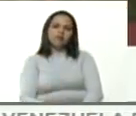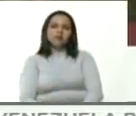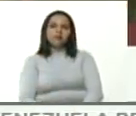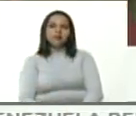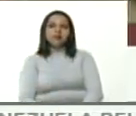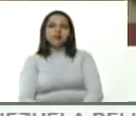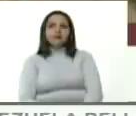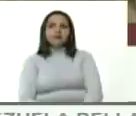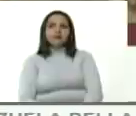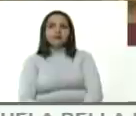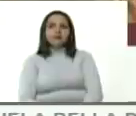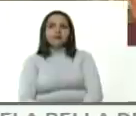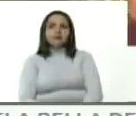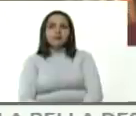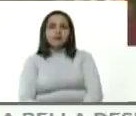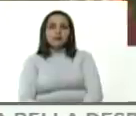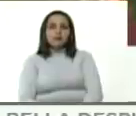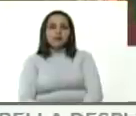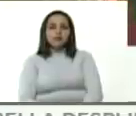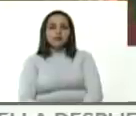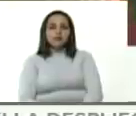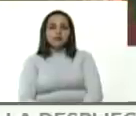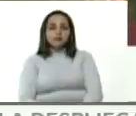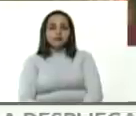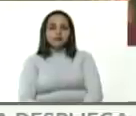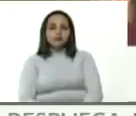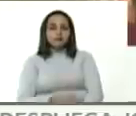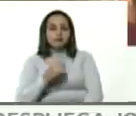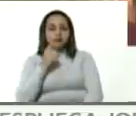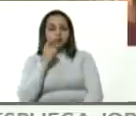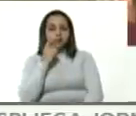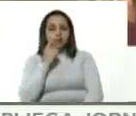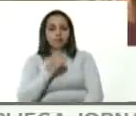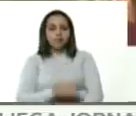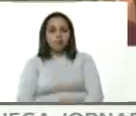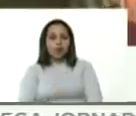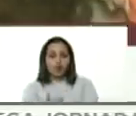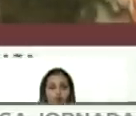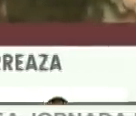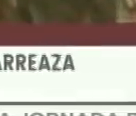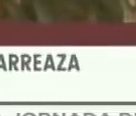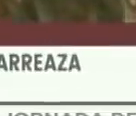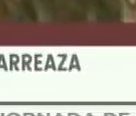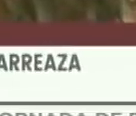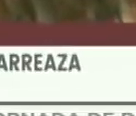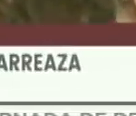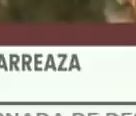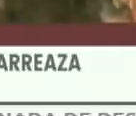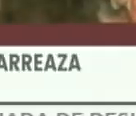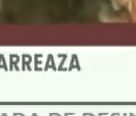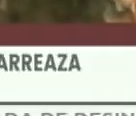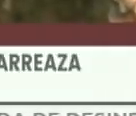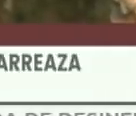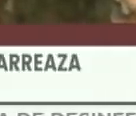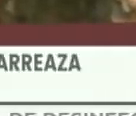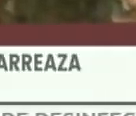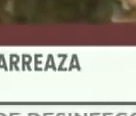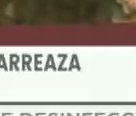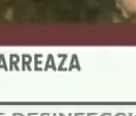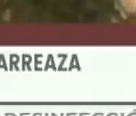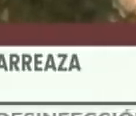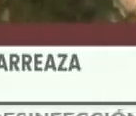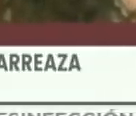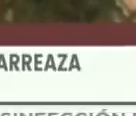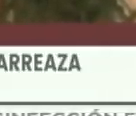Bueno, señor conseller, me llamo Margarita Vélezcova, represento la agencia Interfax. Tenemos dos pequeñas